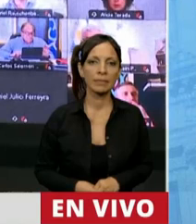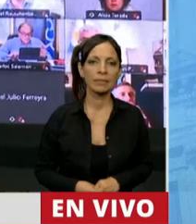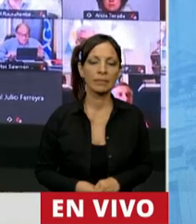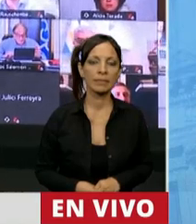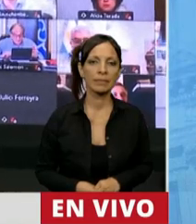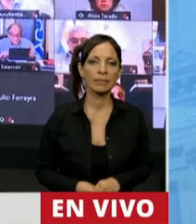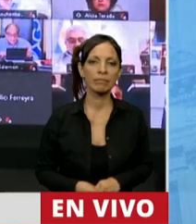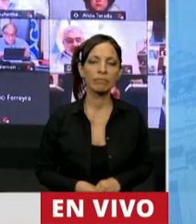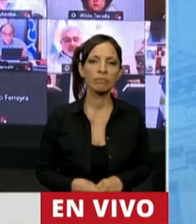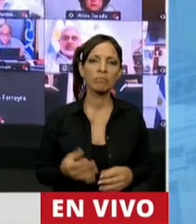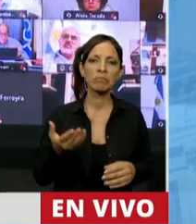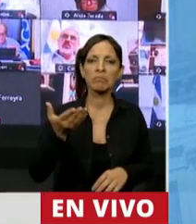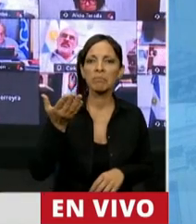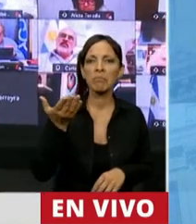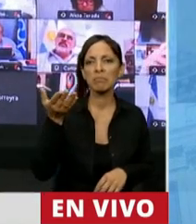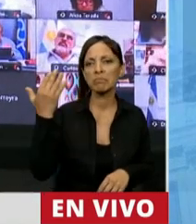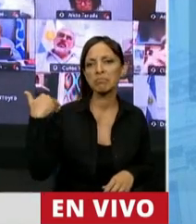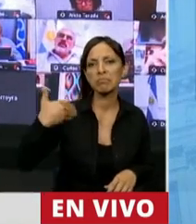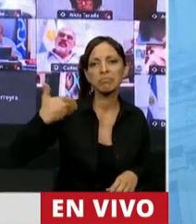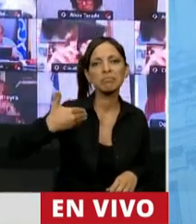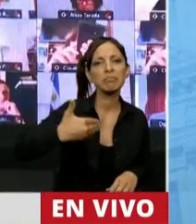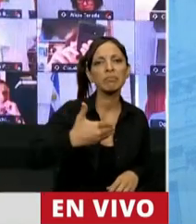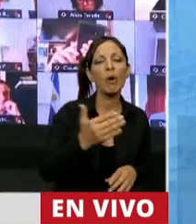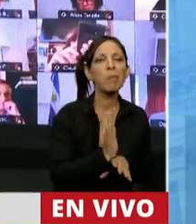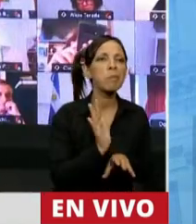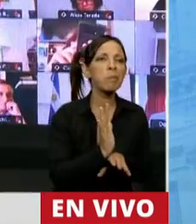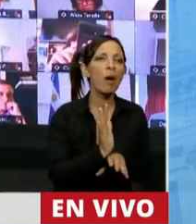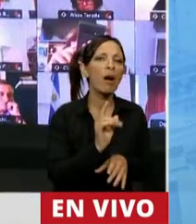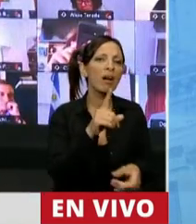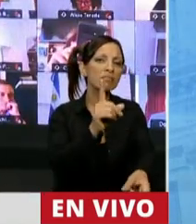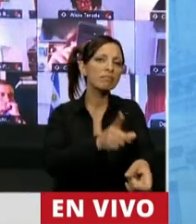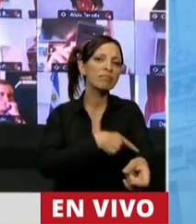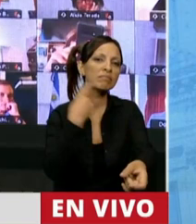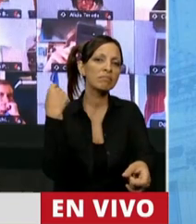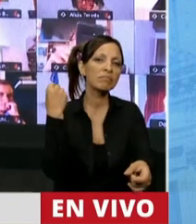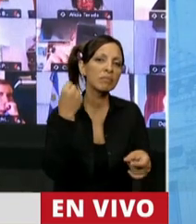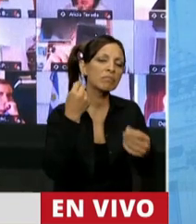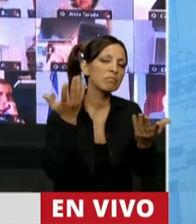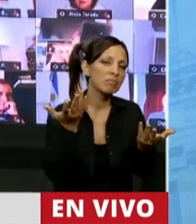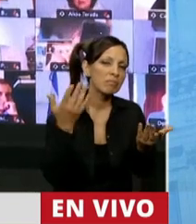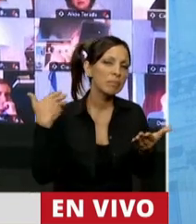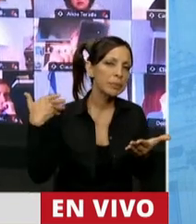venimos casi como que naturalizando desde hace un tiempo largo a esta parte,